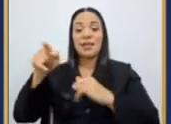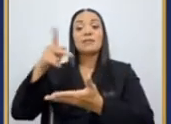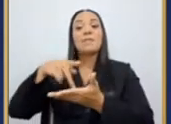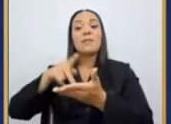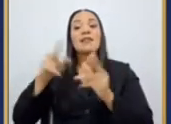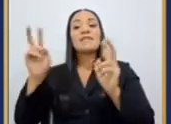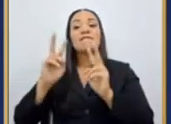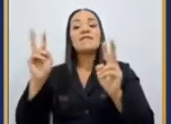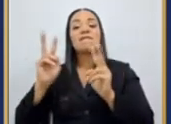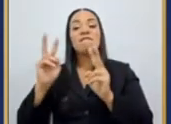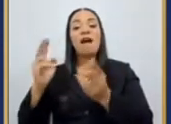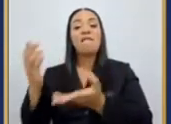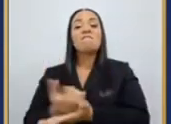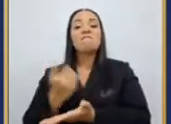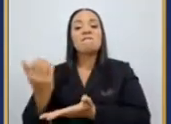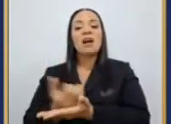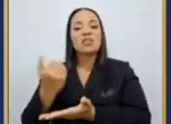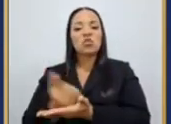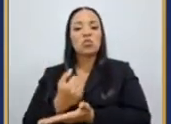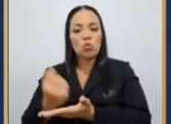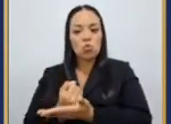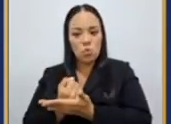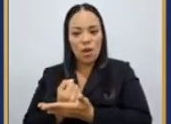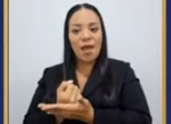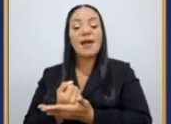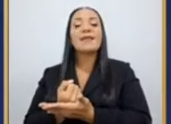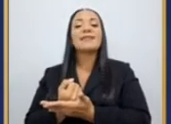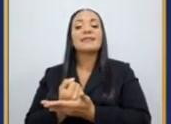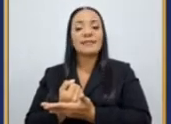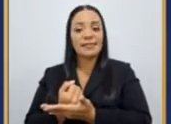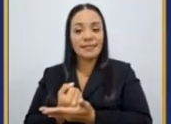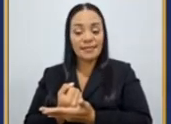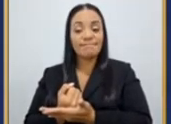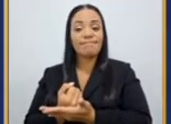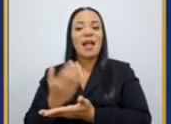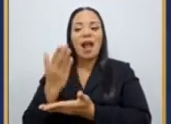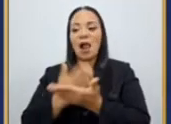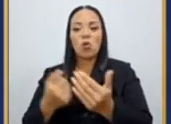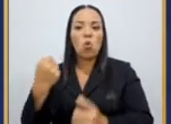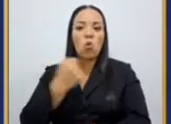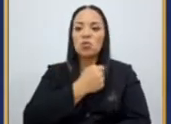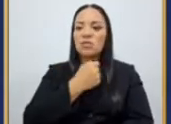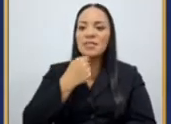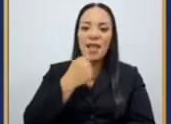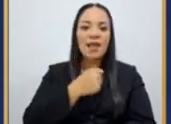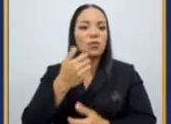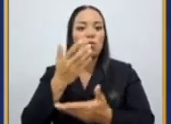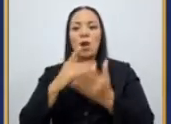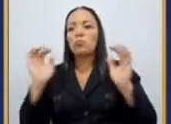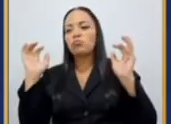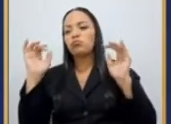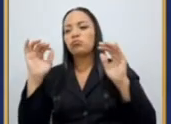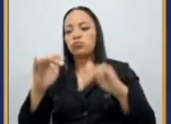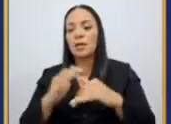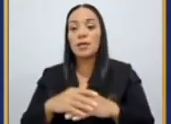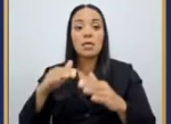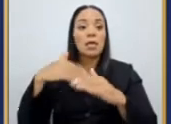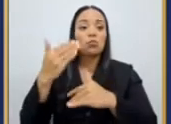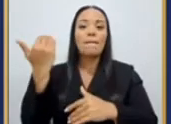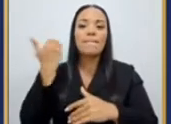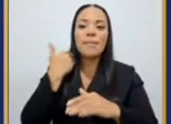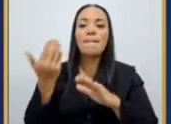factura los ingresos de un concierto y que vaya a morir alguien